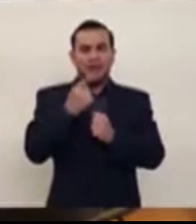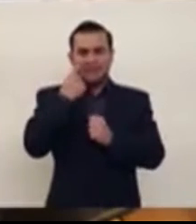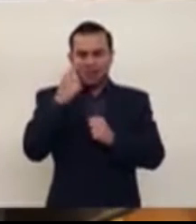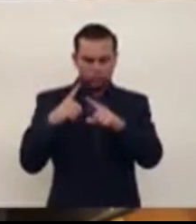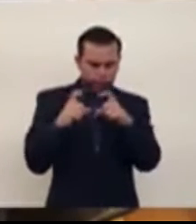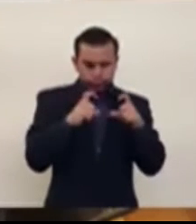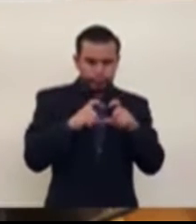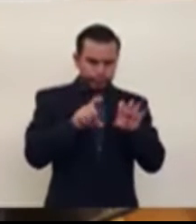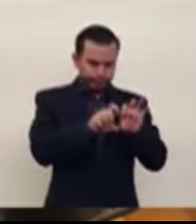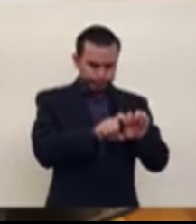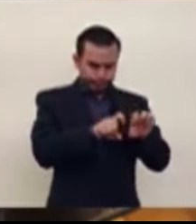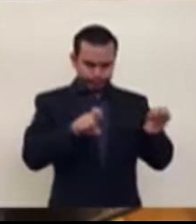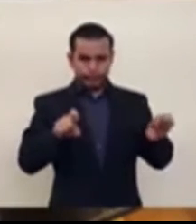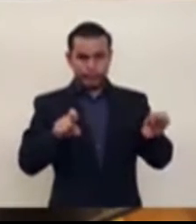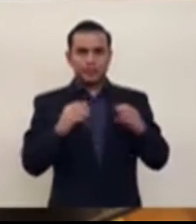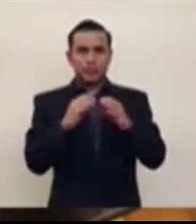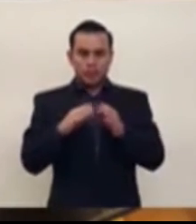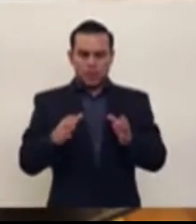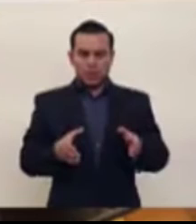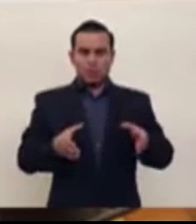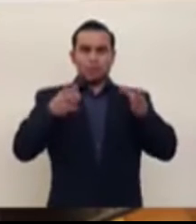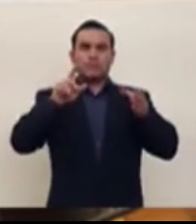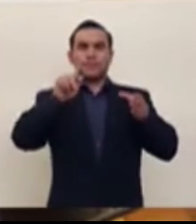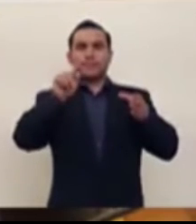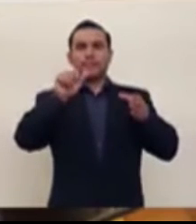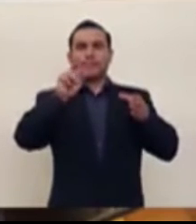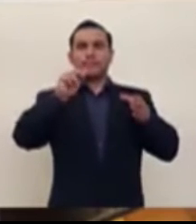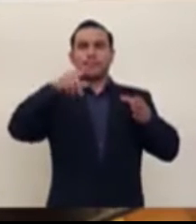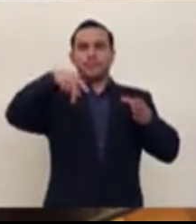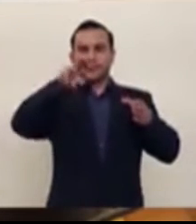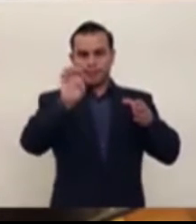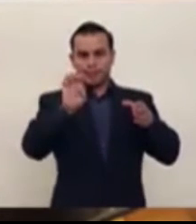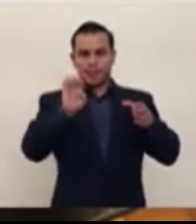tuberías, bombas, tanques y motores, de la planta potablezadora, con sólo ver eso,